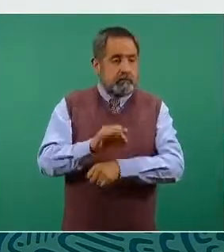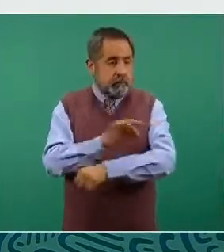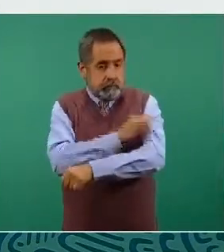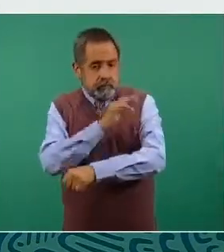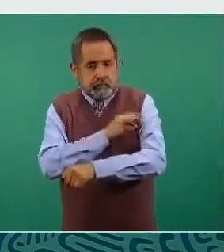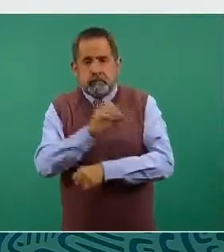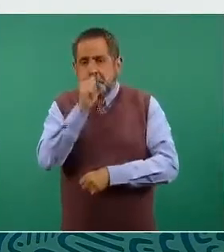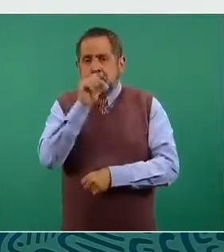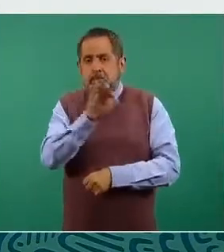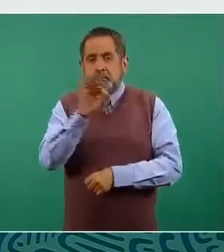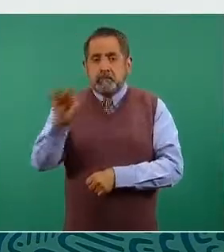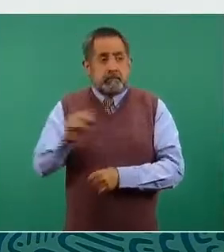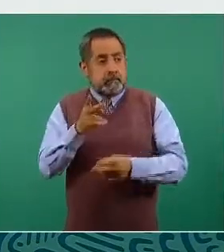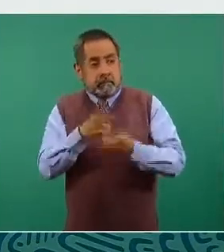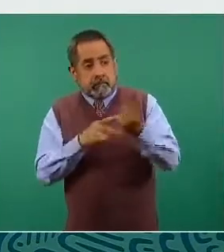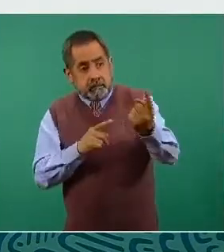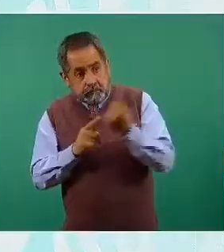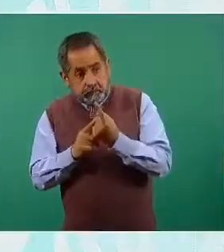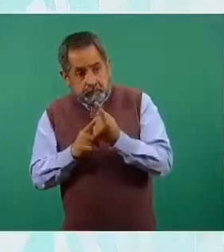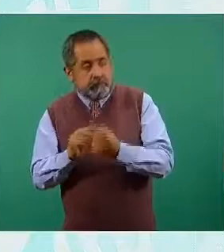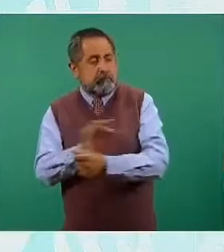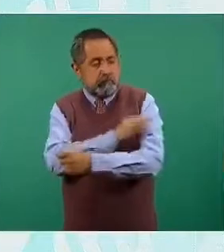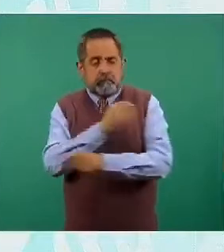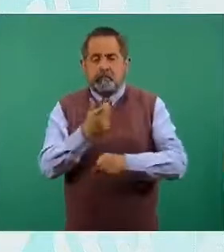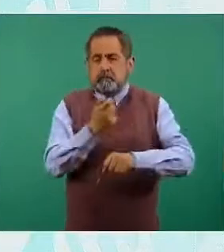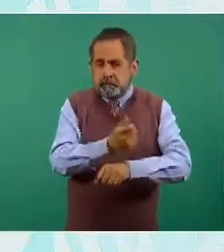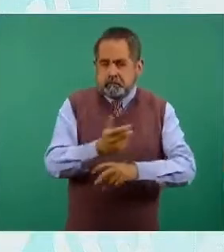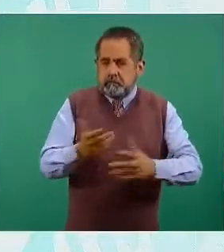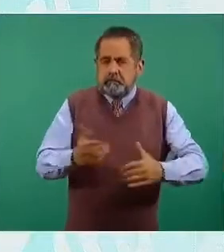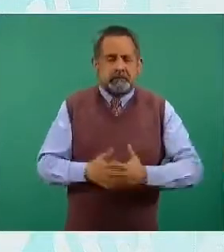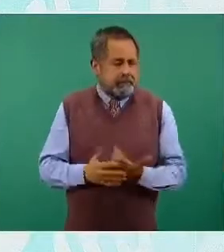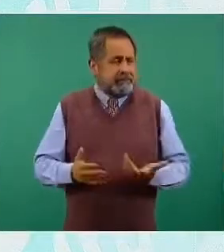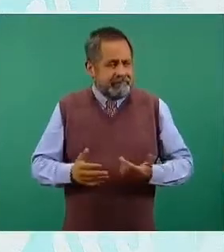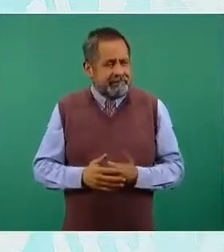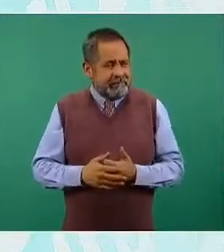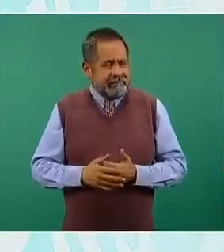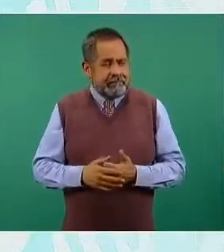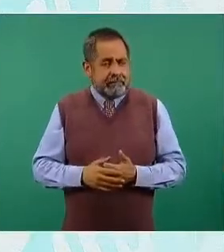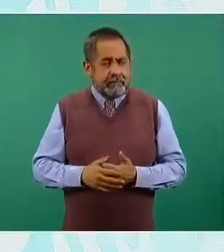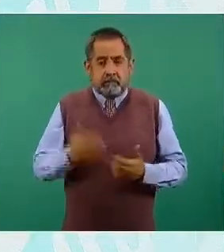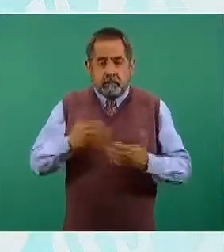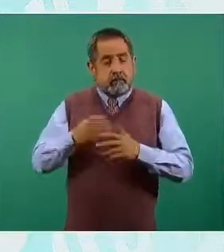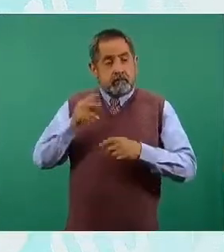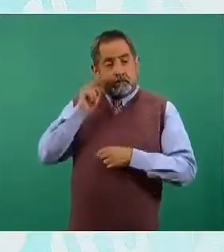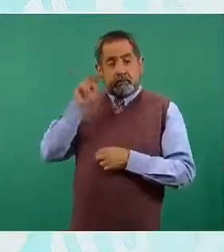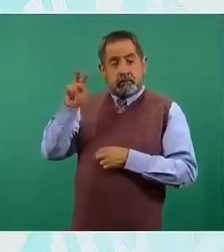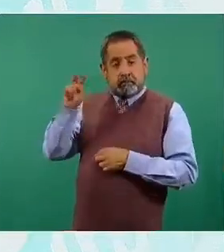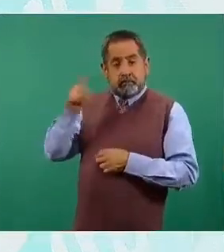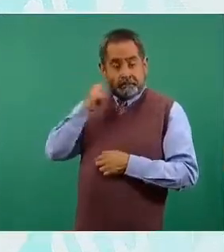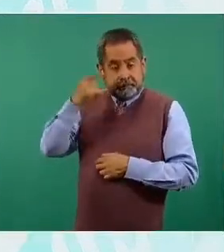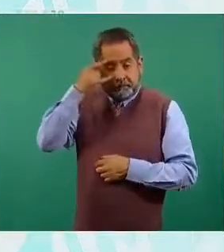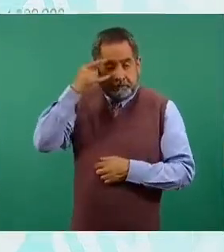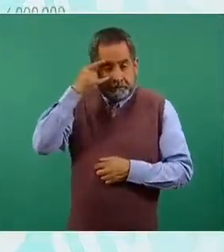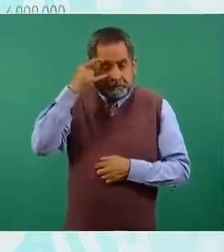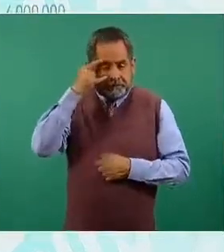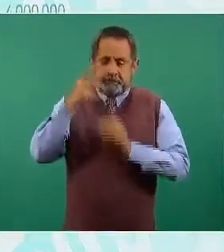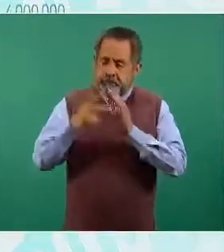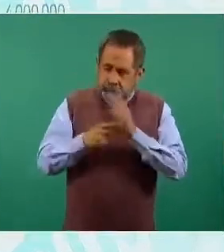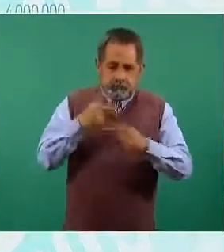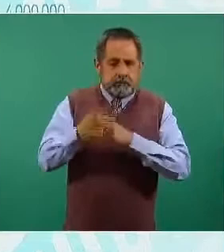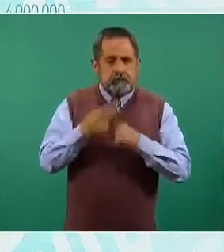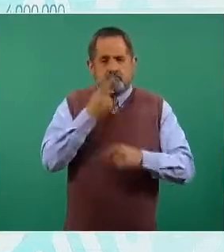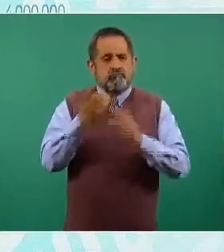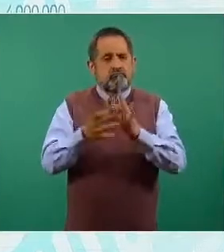la persona para ser vacunada. Ahora que tuvimos la oportunidad de estar en Campeche, vimos, y lo quiero volver a